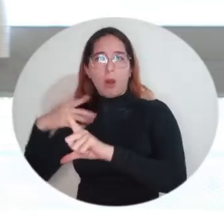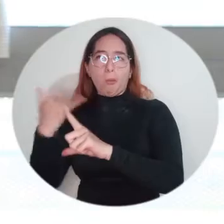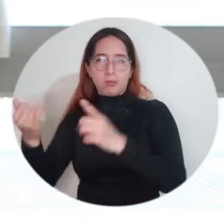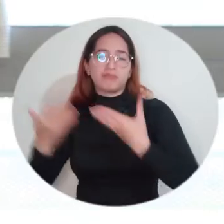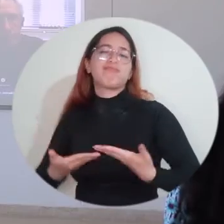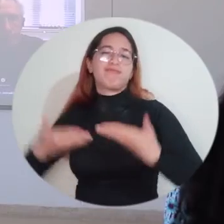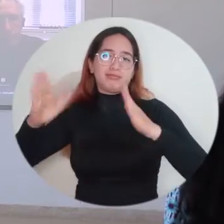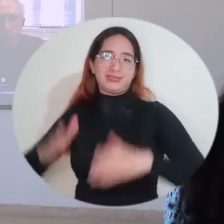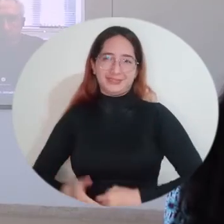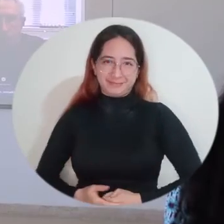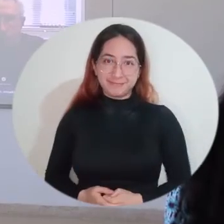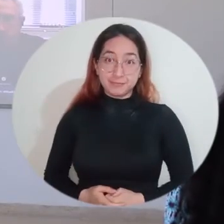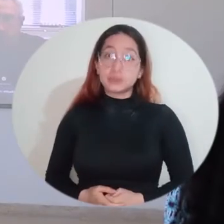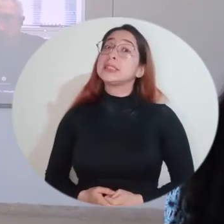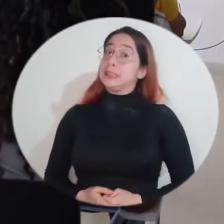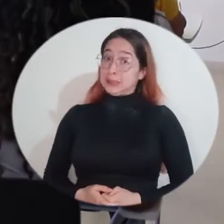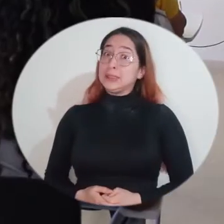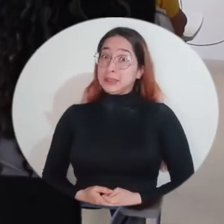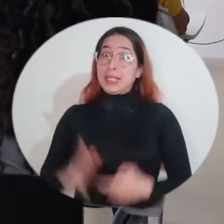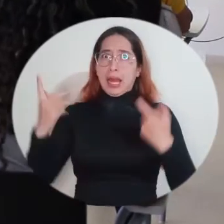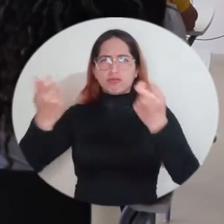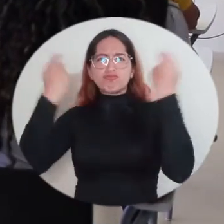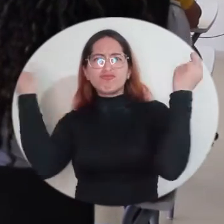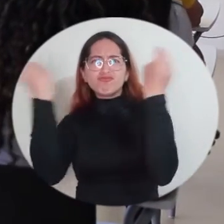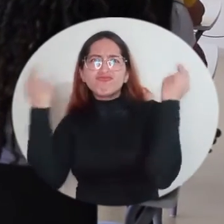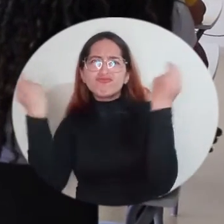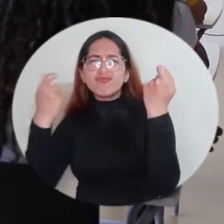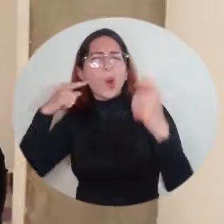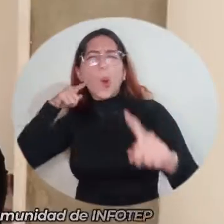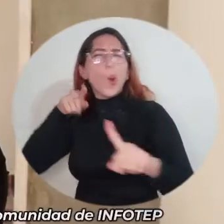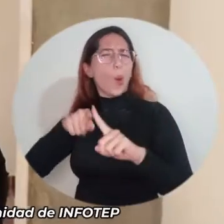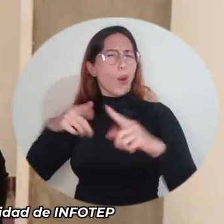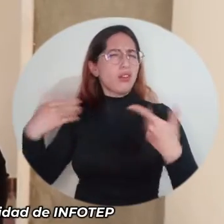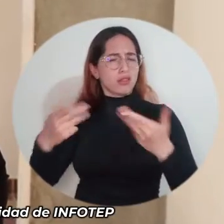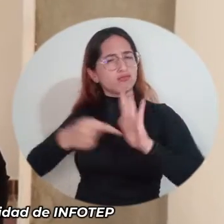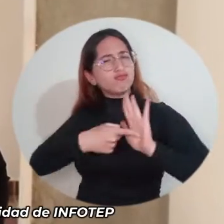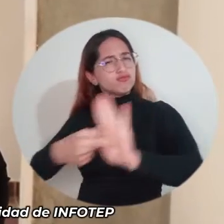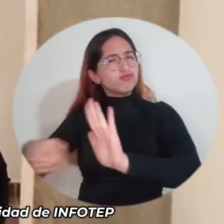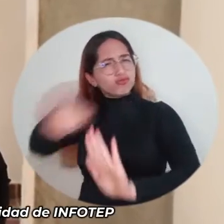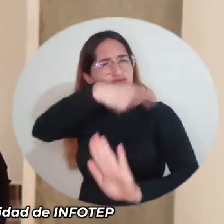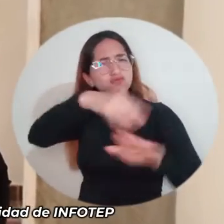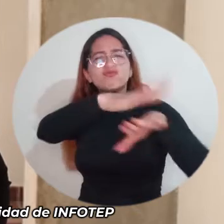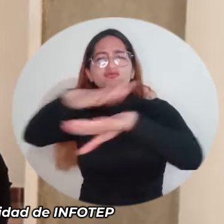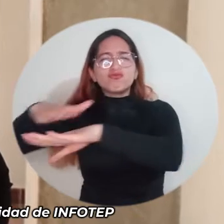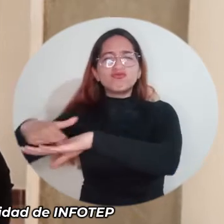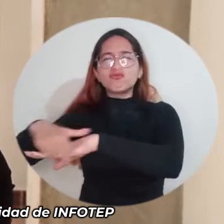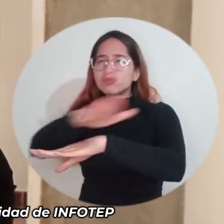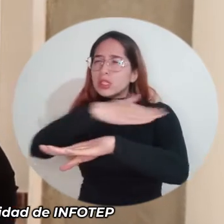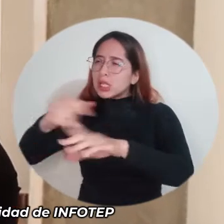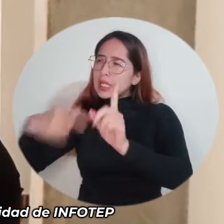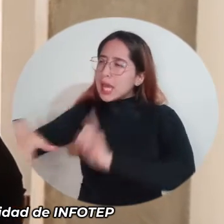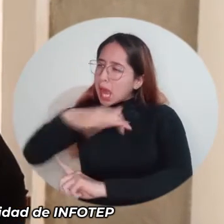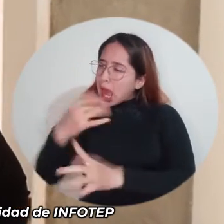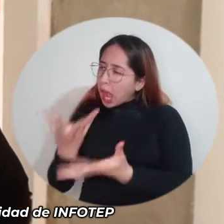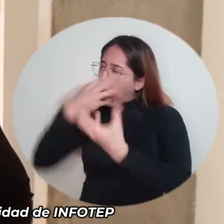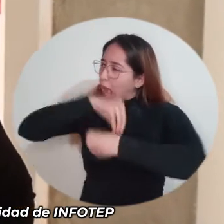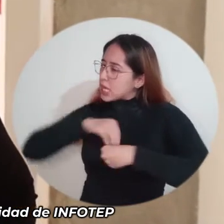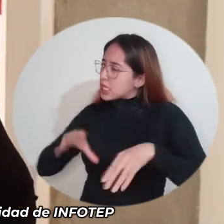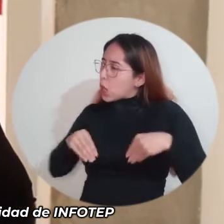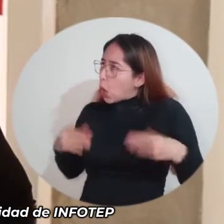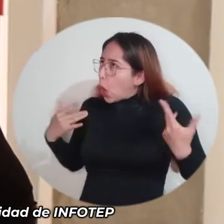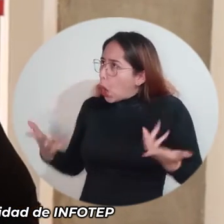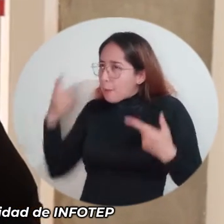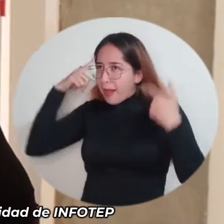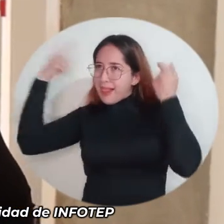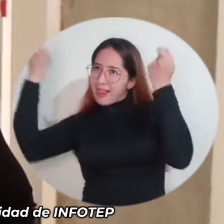digitales dispuestas para este evento. Este evento busca generar una sinergia en estos diferentes ejes estratégicos